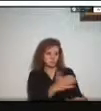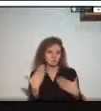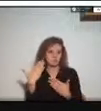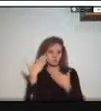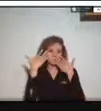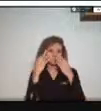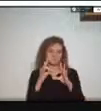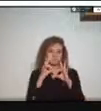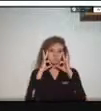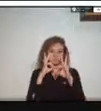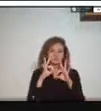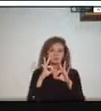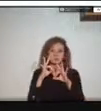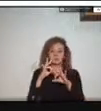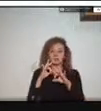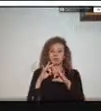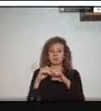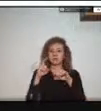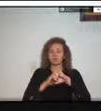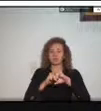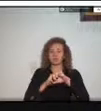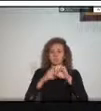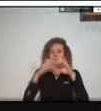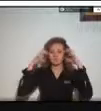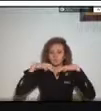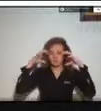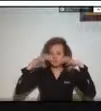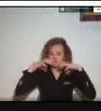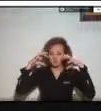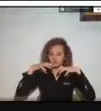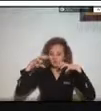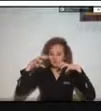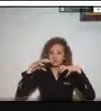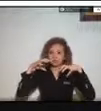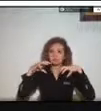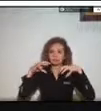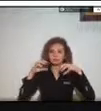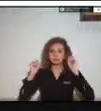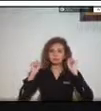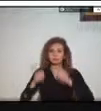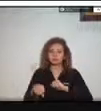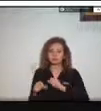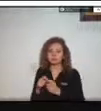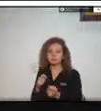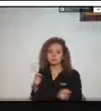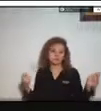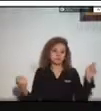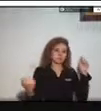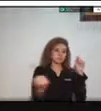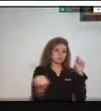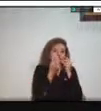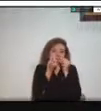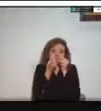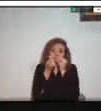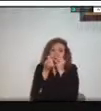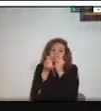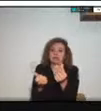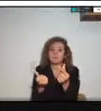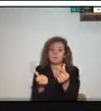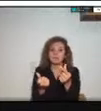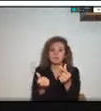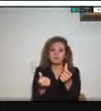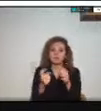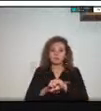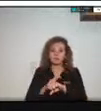la época invernal pues nos permite actuar de manera más rápida más eficiente